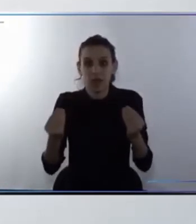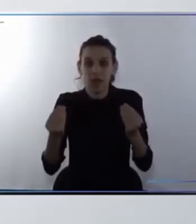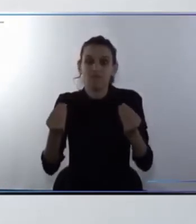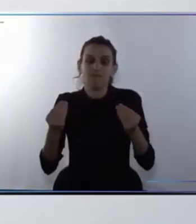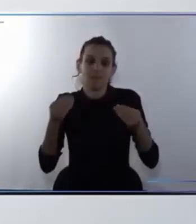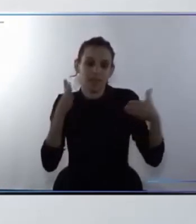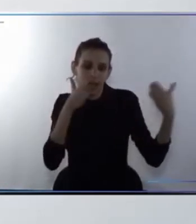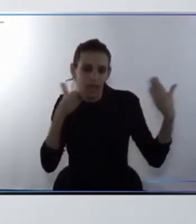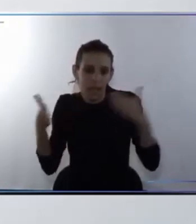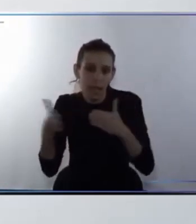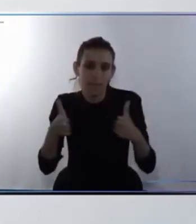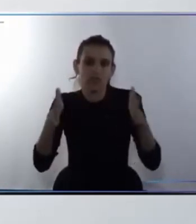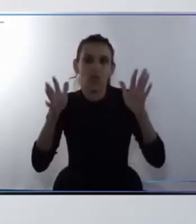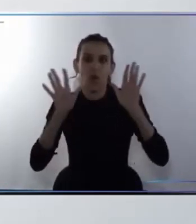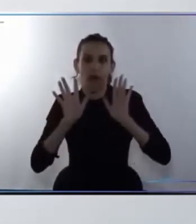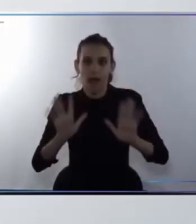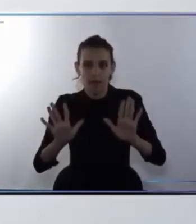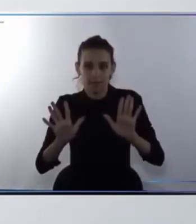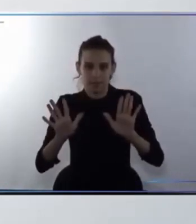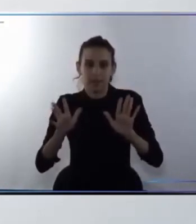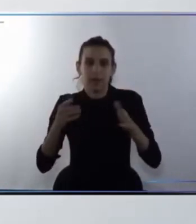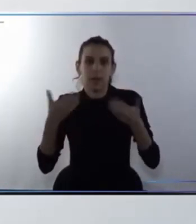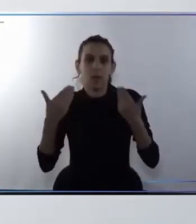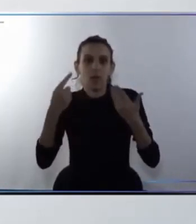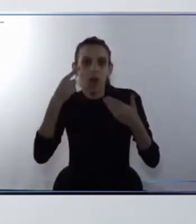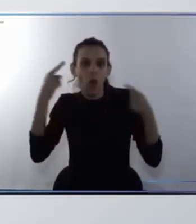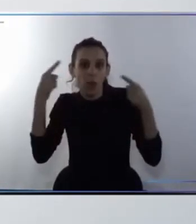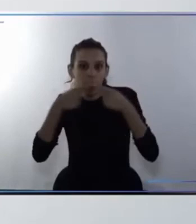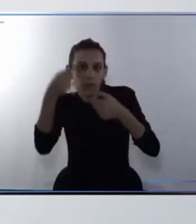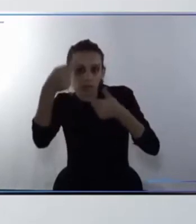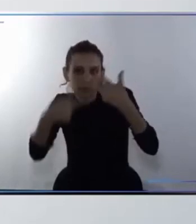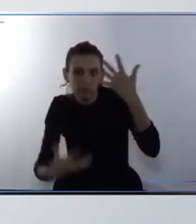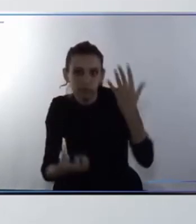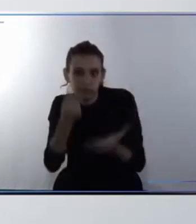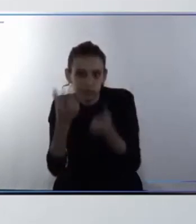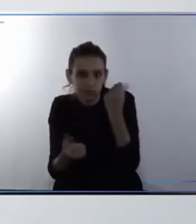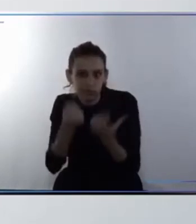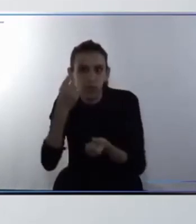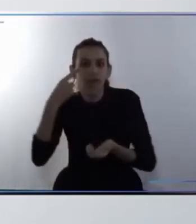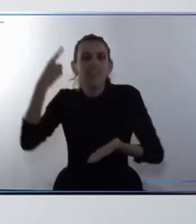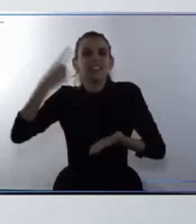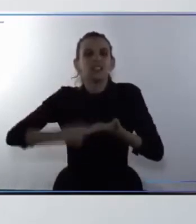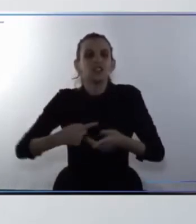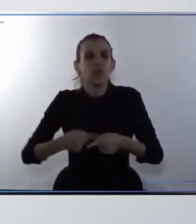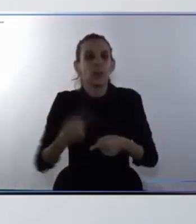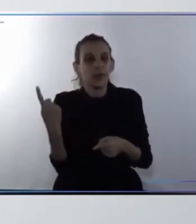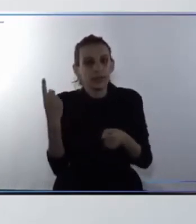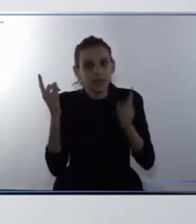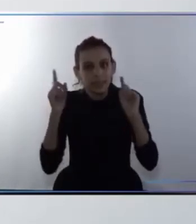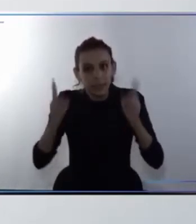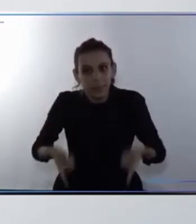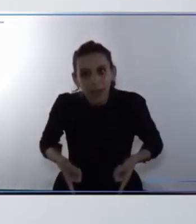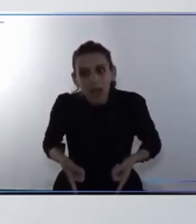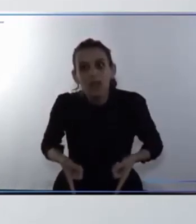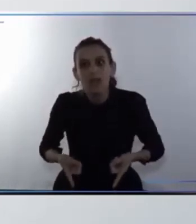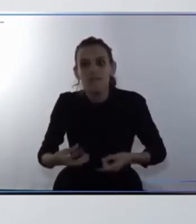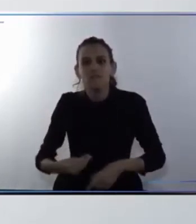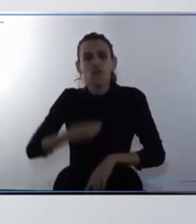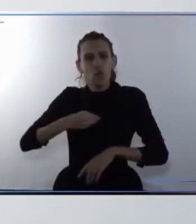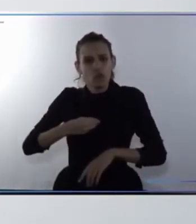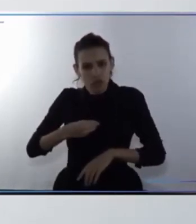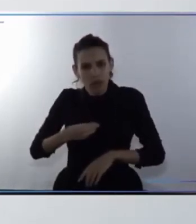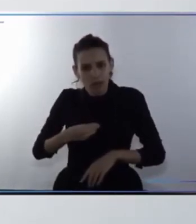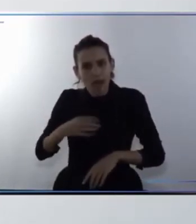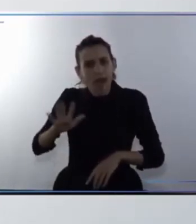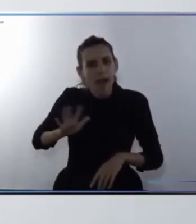camino para lograr todos esos objetivos decisión política además y generar decisión política y voluntad política para